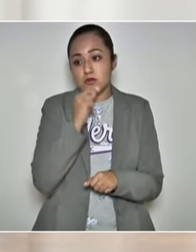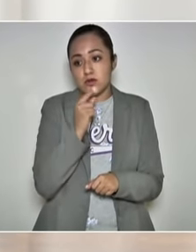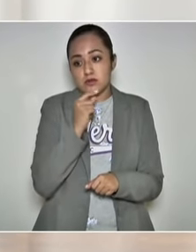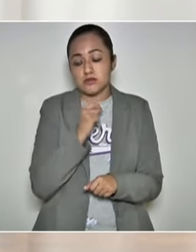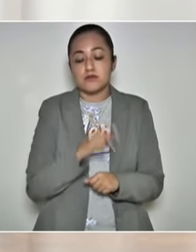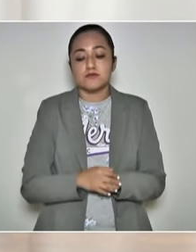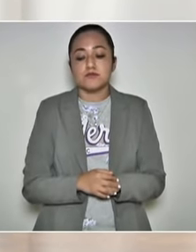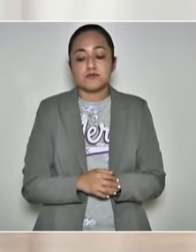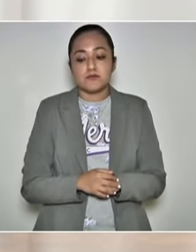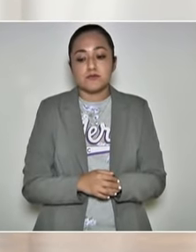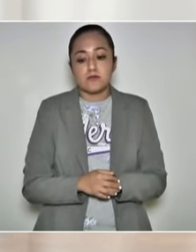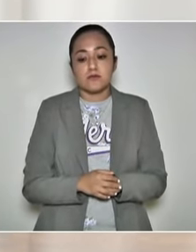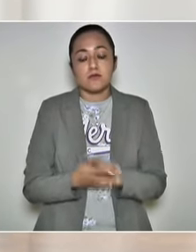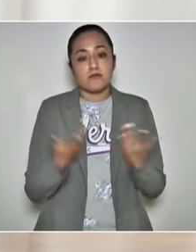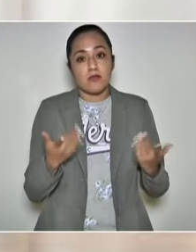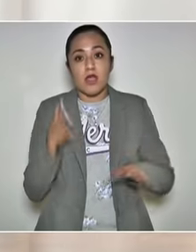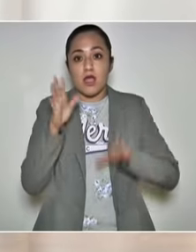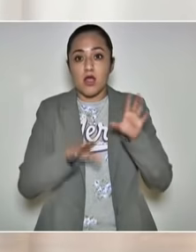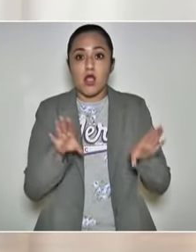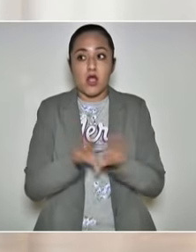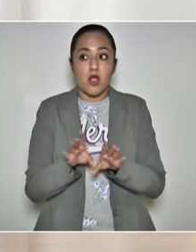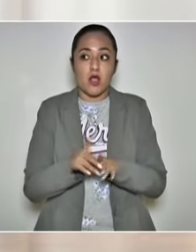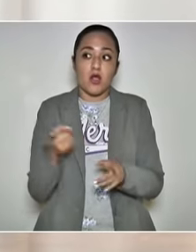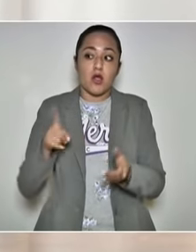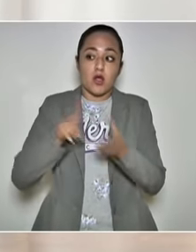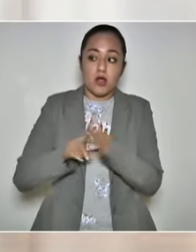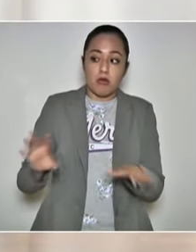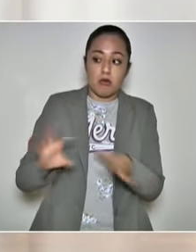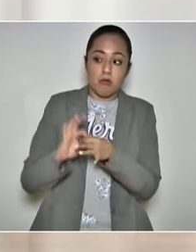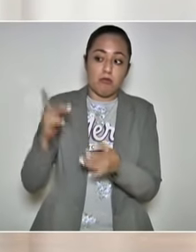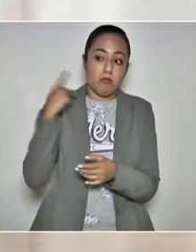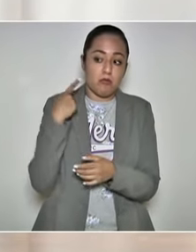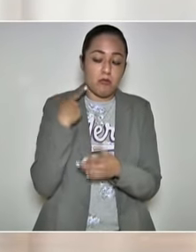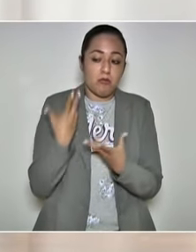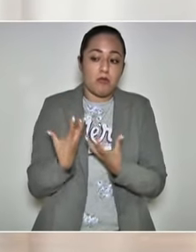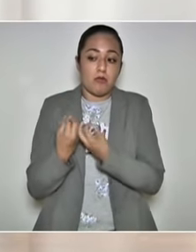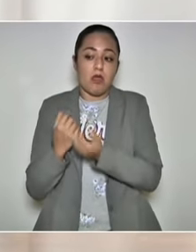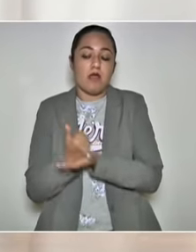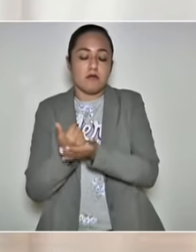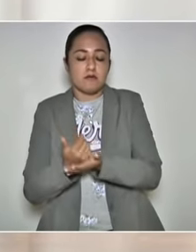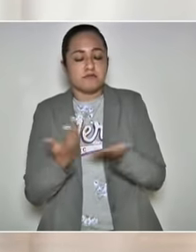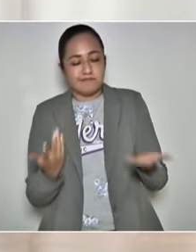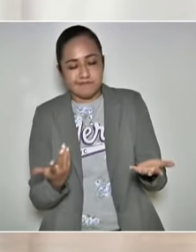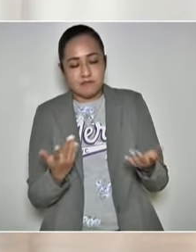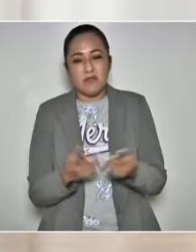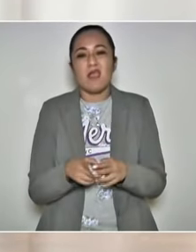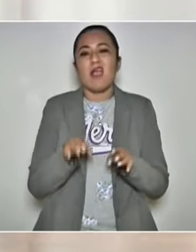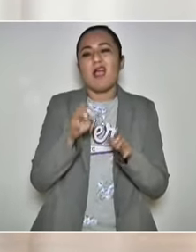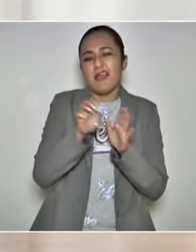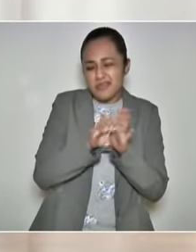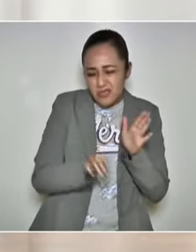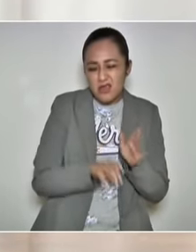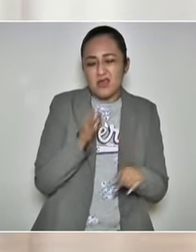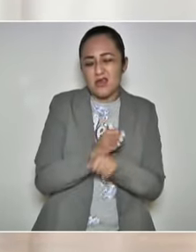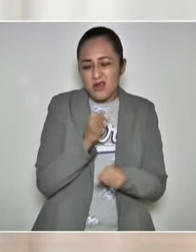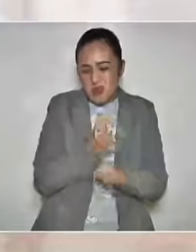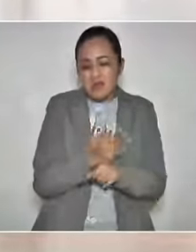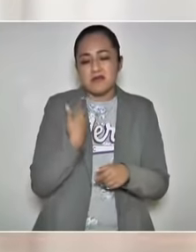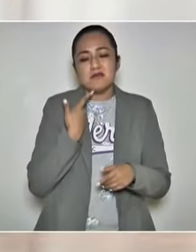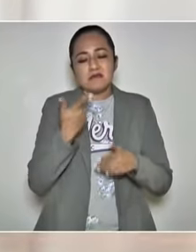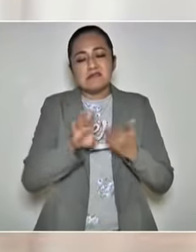que son luego brazos armados de los propios políticos. Entonces, seguimos trabajando para impedir,